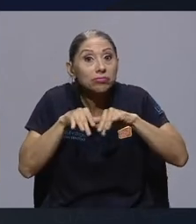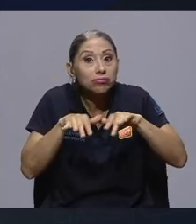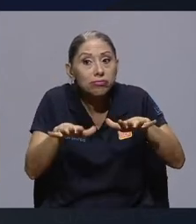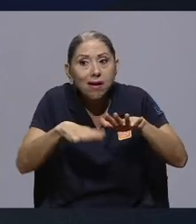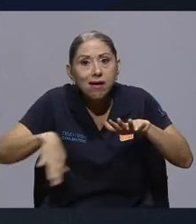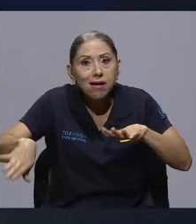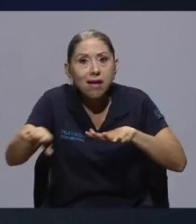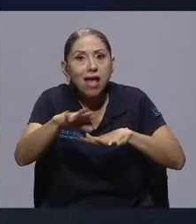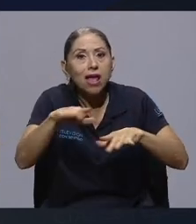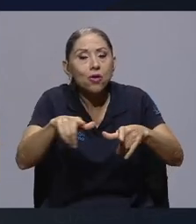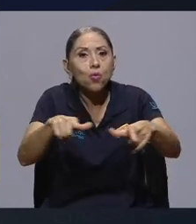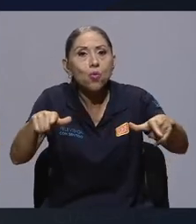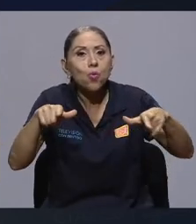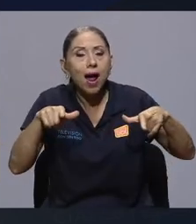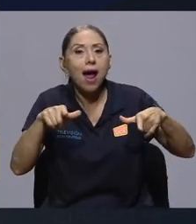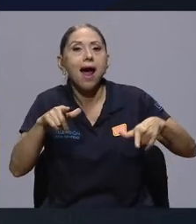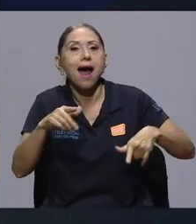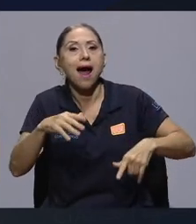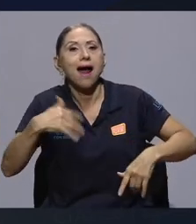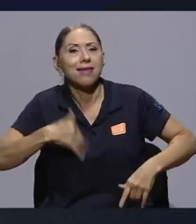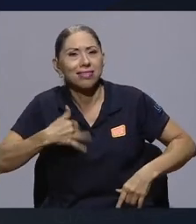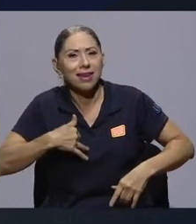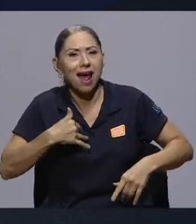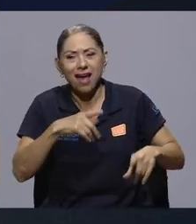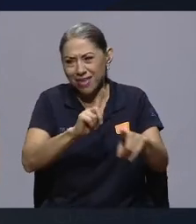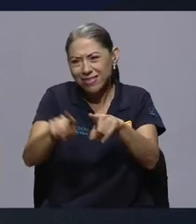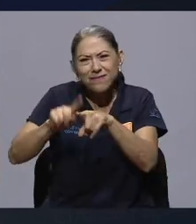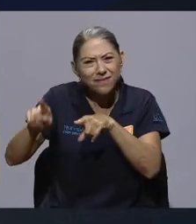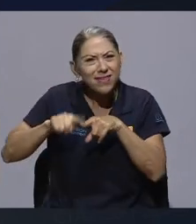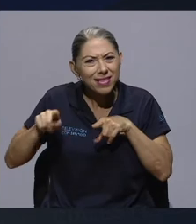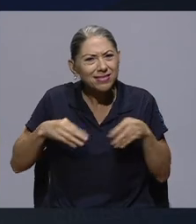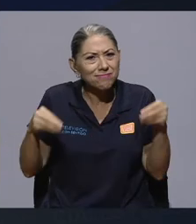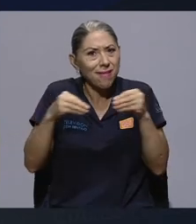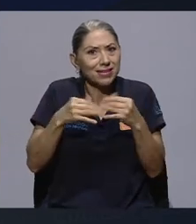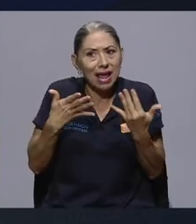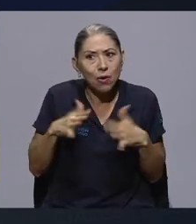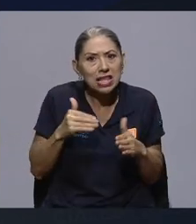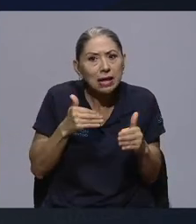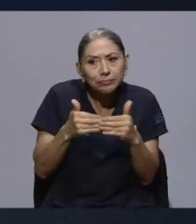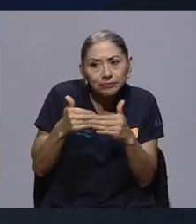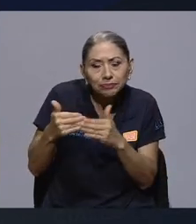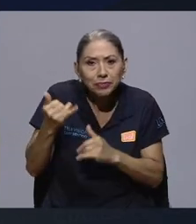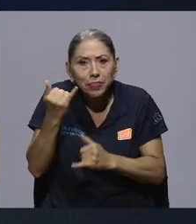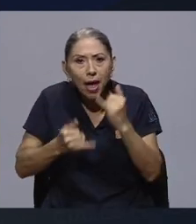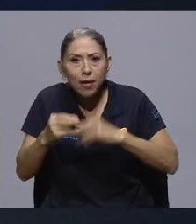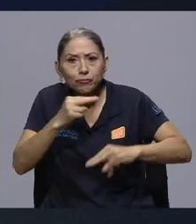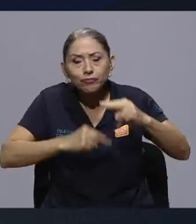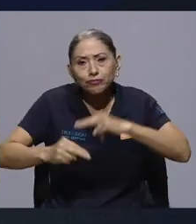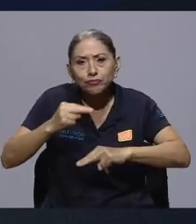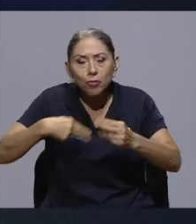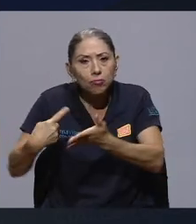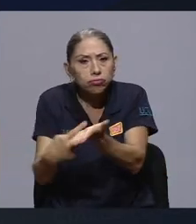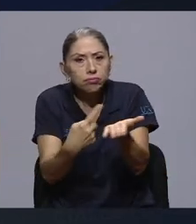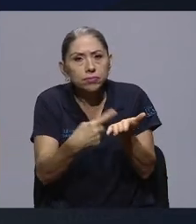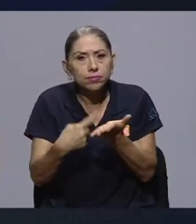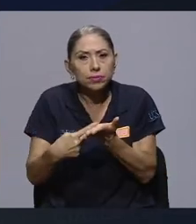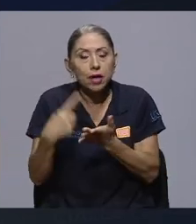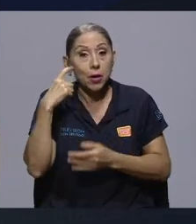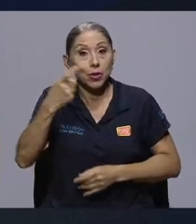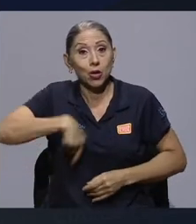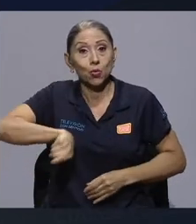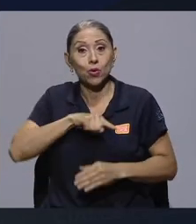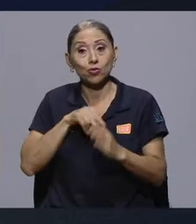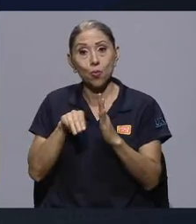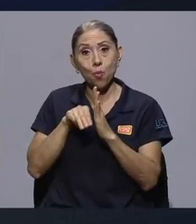en Misiones Argentina y otras más que se están terminando de negociar porque nuestro modelo ronal